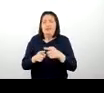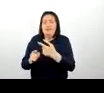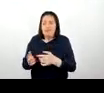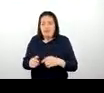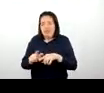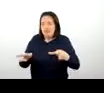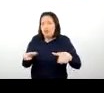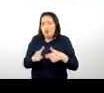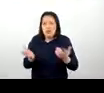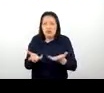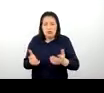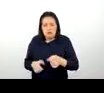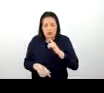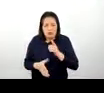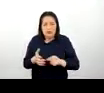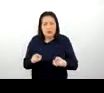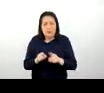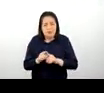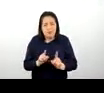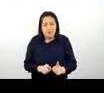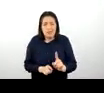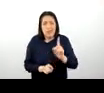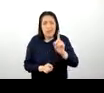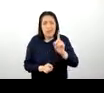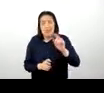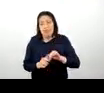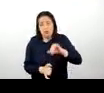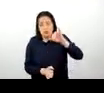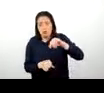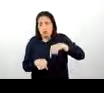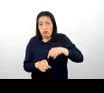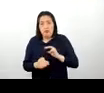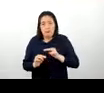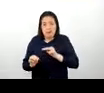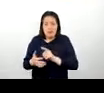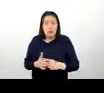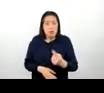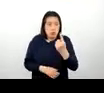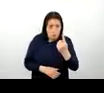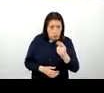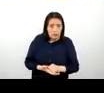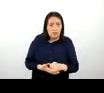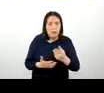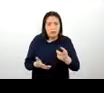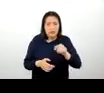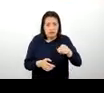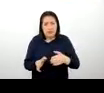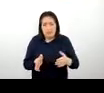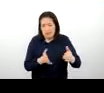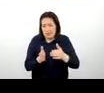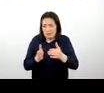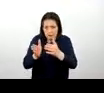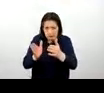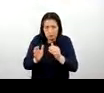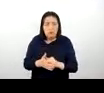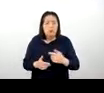geográfica, ¿no? Y de acuerdo a la altitud también que se tiene, entonces una de ellas por Chungui justamente es esta ruta, ¿no? Chaupichaca